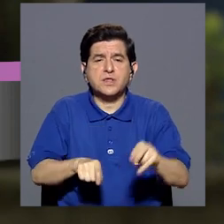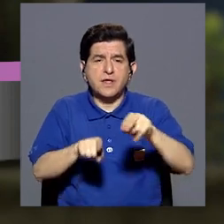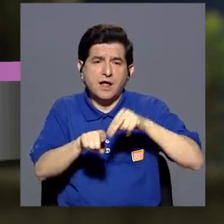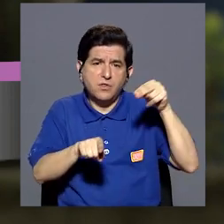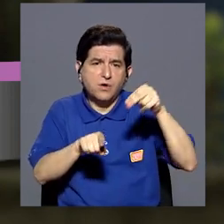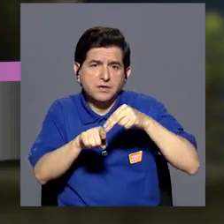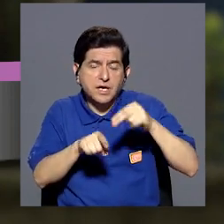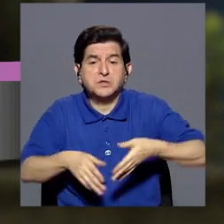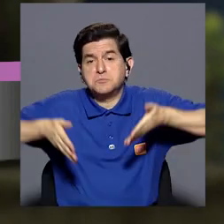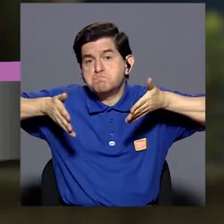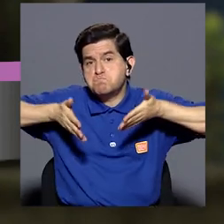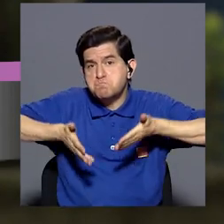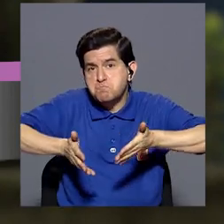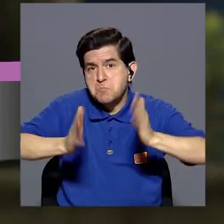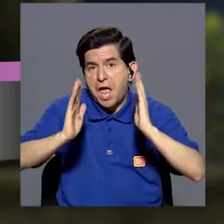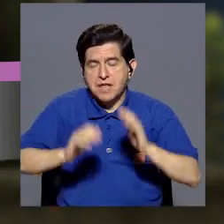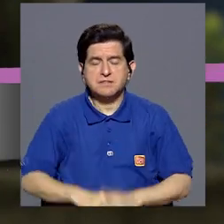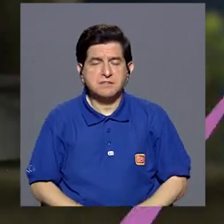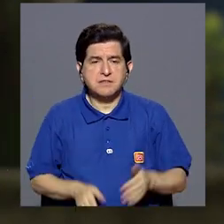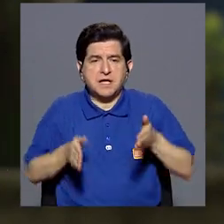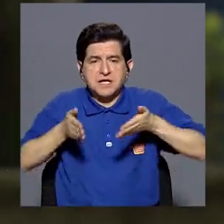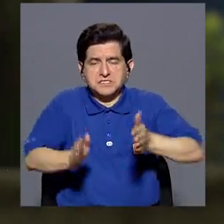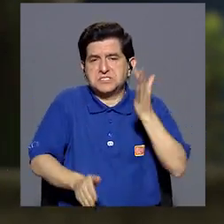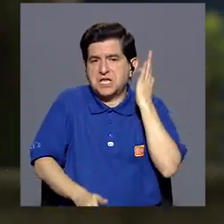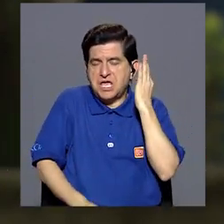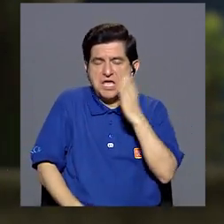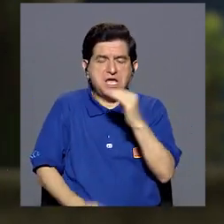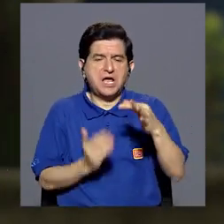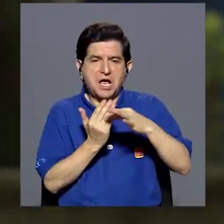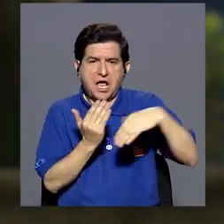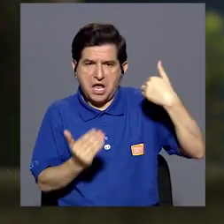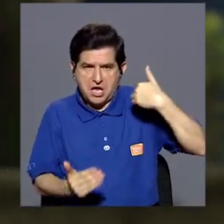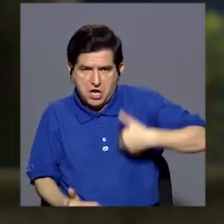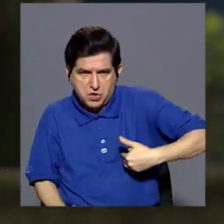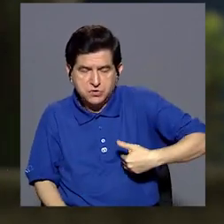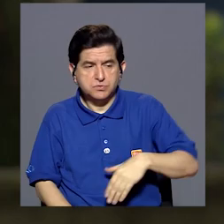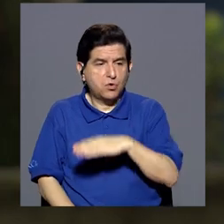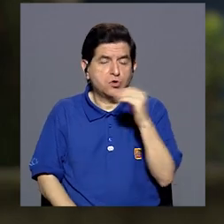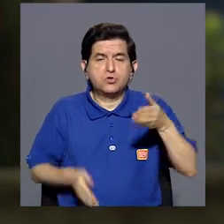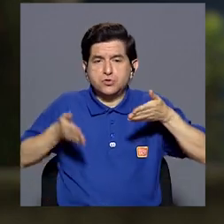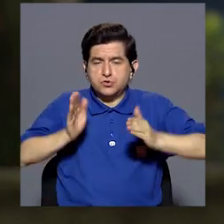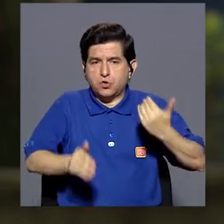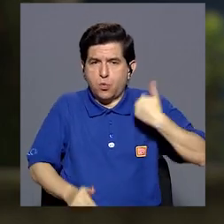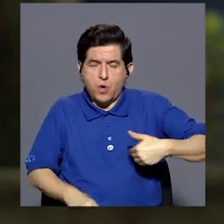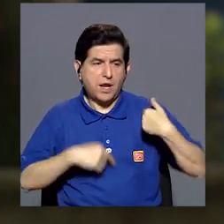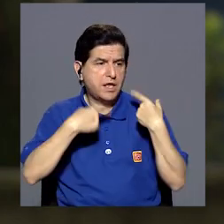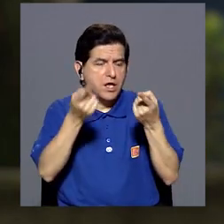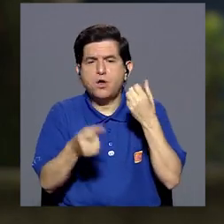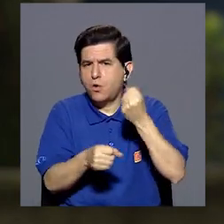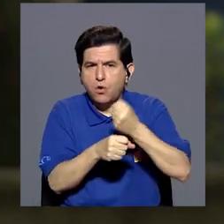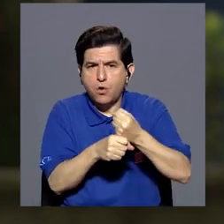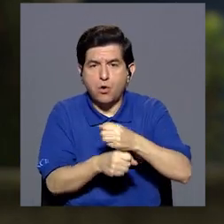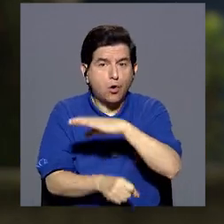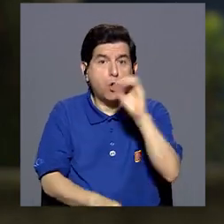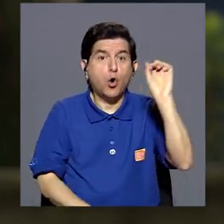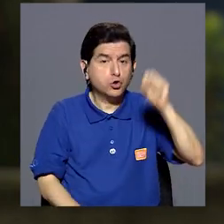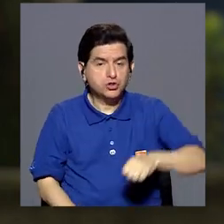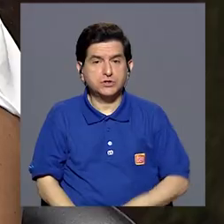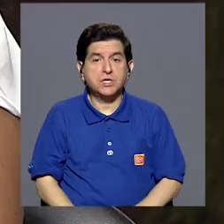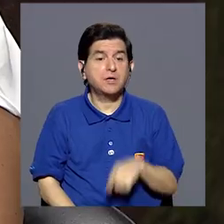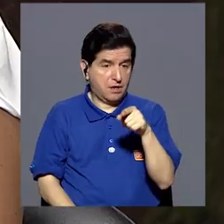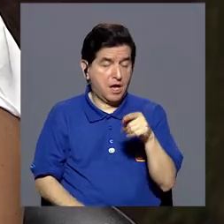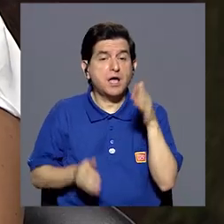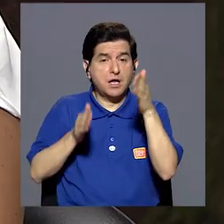nietos mientras la hija y el esposo o el hijo van a trabajar, ¿o sí?